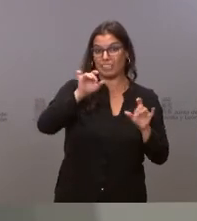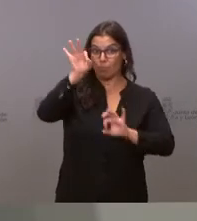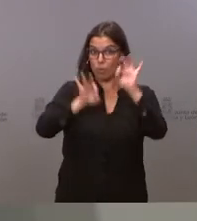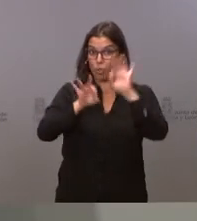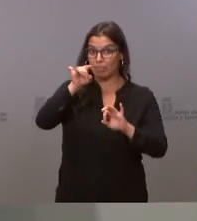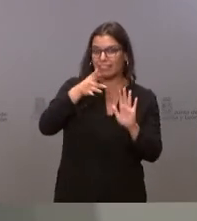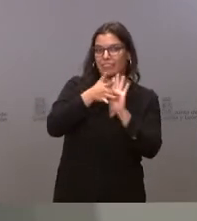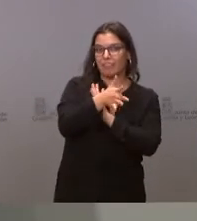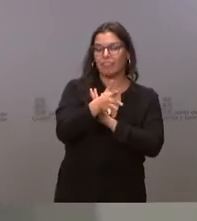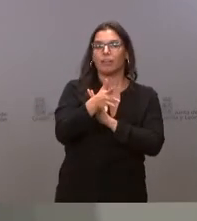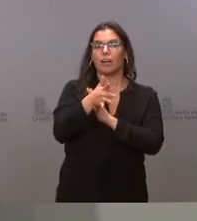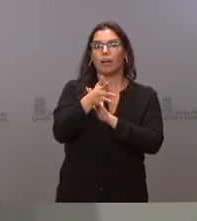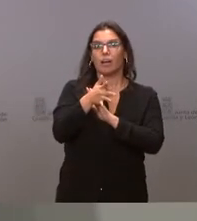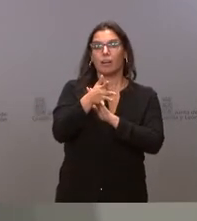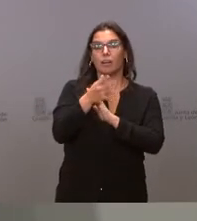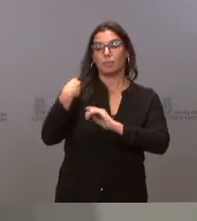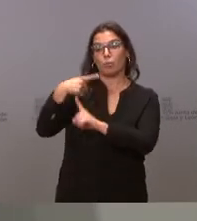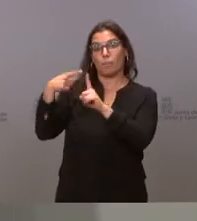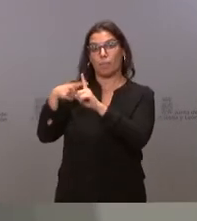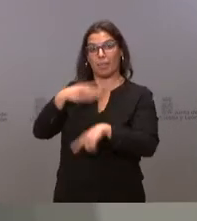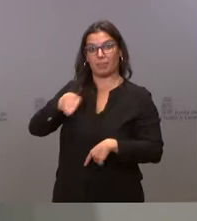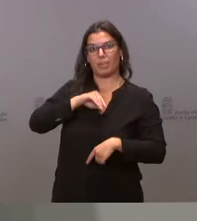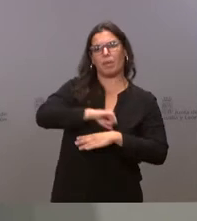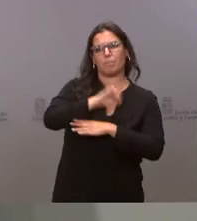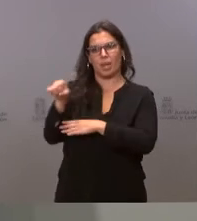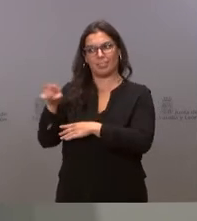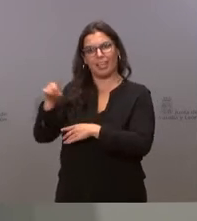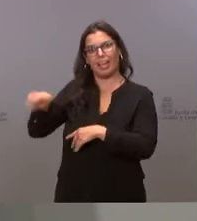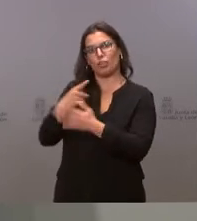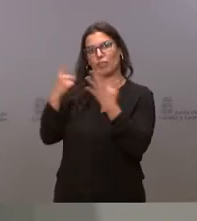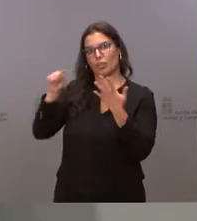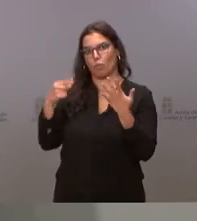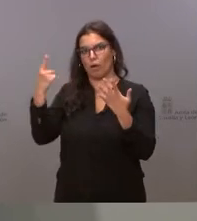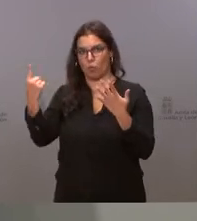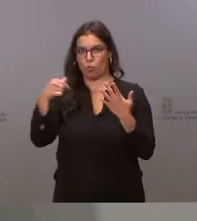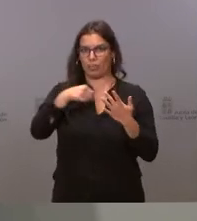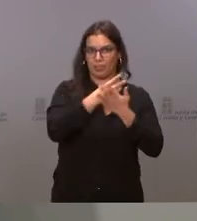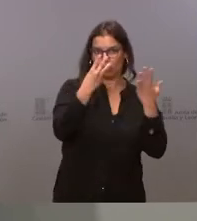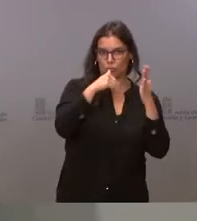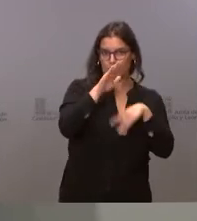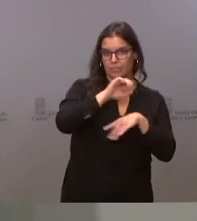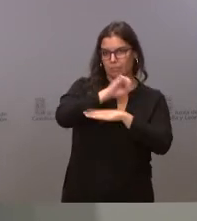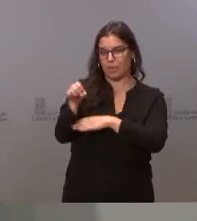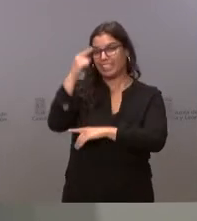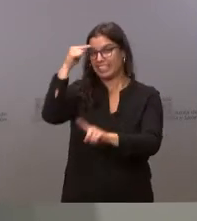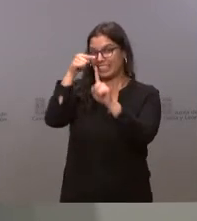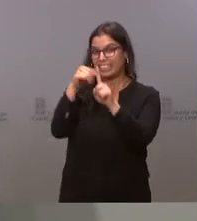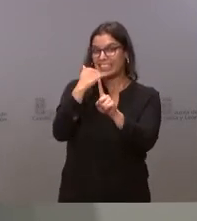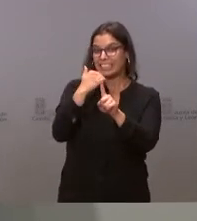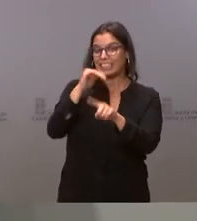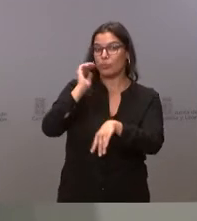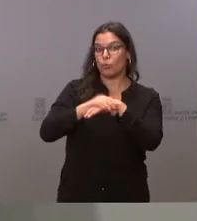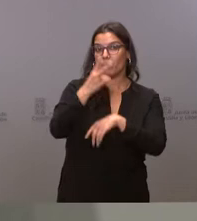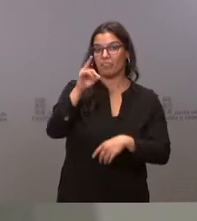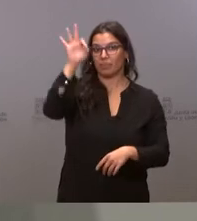que se sitúa muy por encima de la media nacional, que es el 16,1% y se acerca al objetivo del 20% previsto